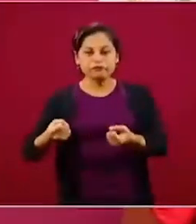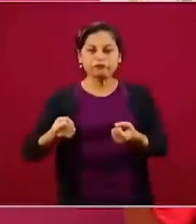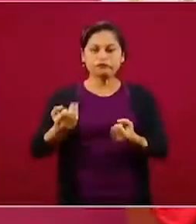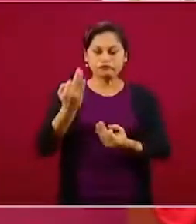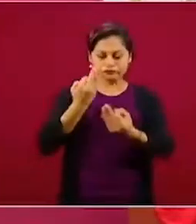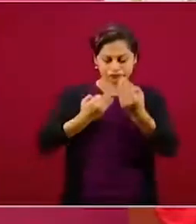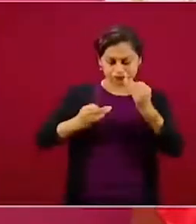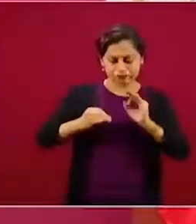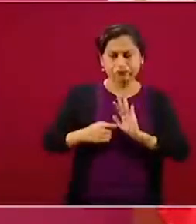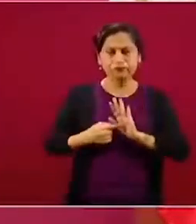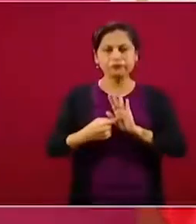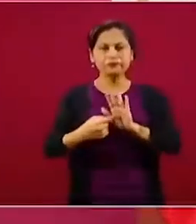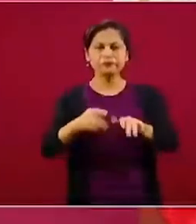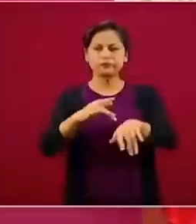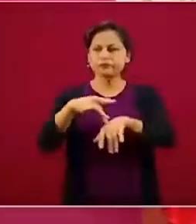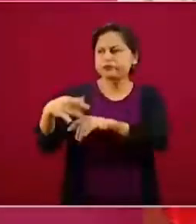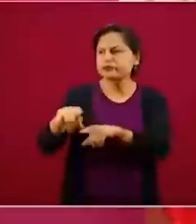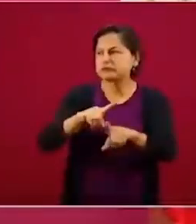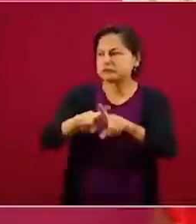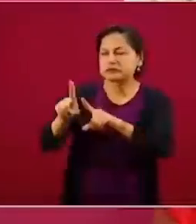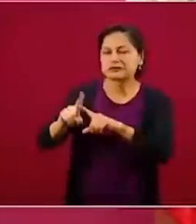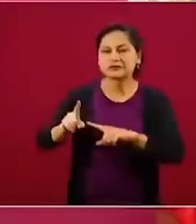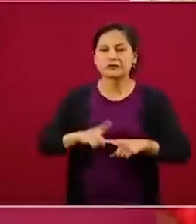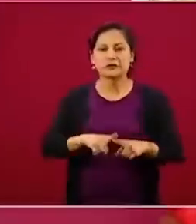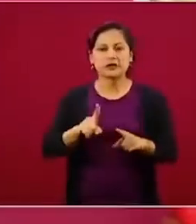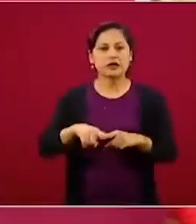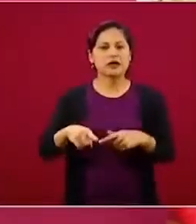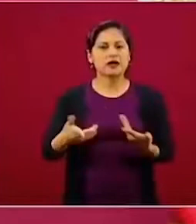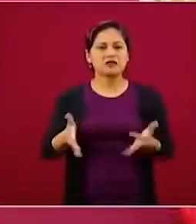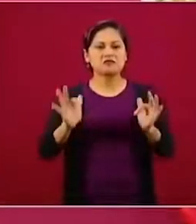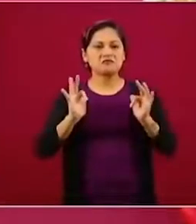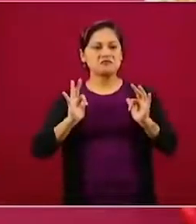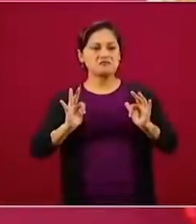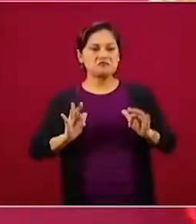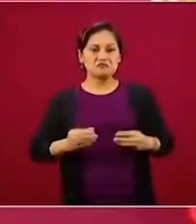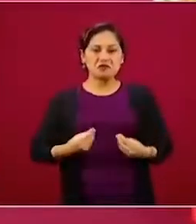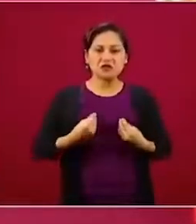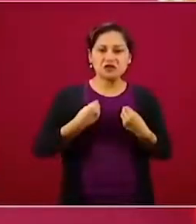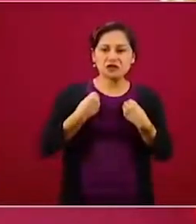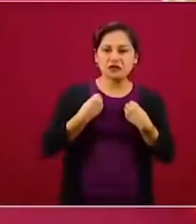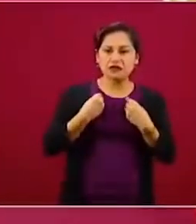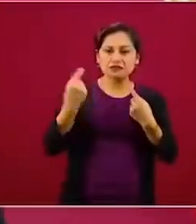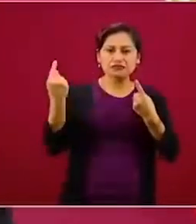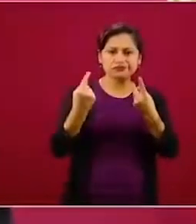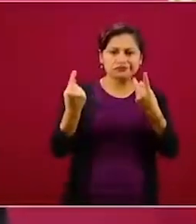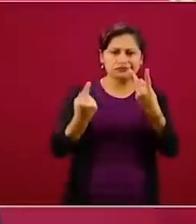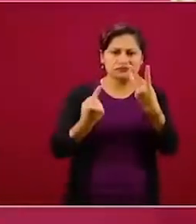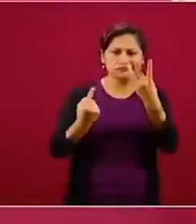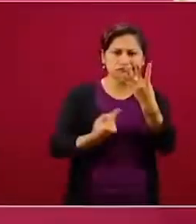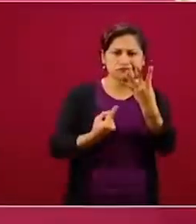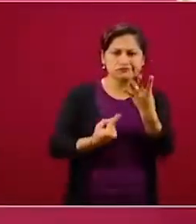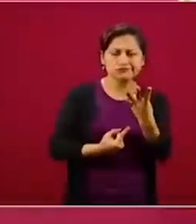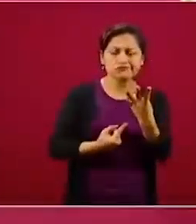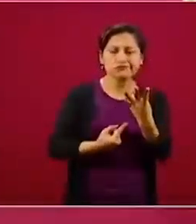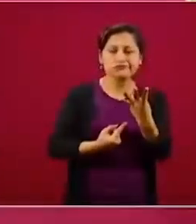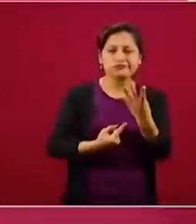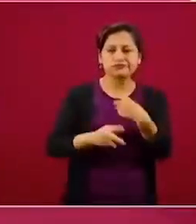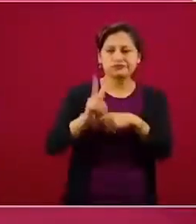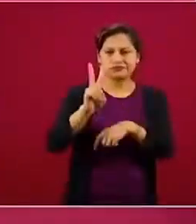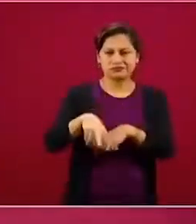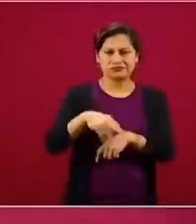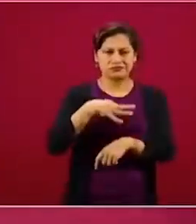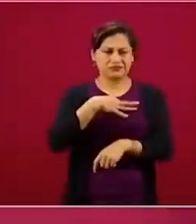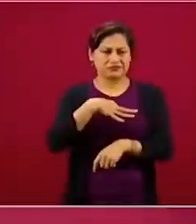el dinero, con las comodidades. Todo eso es una felicidad efímera,